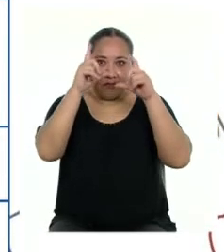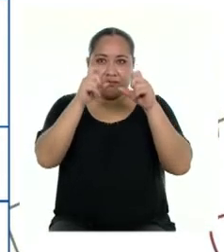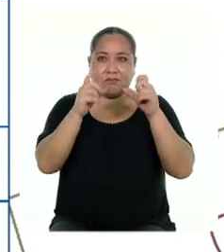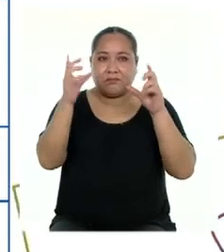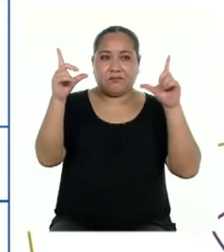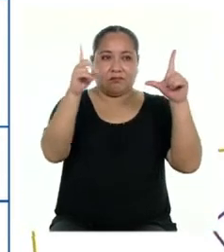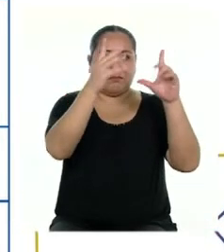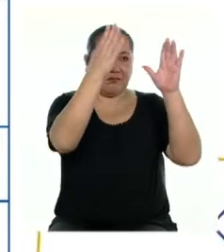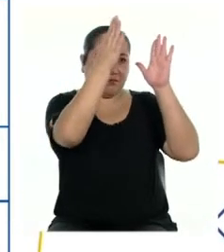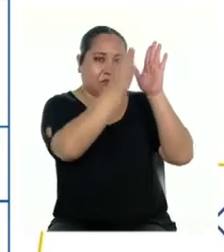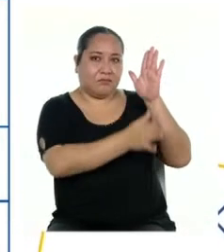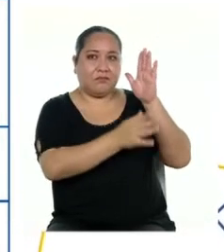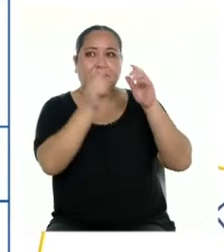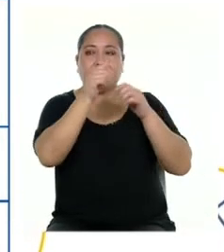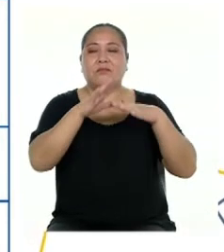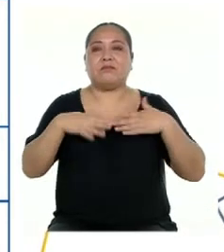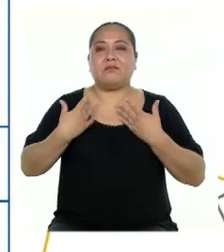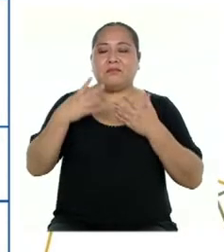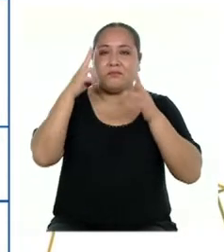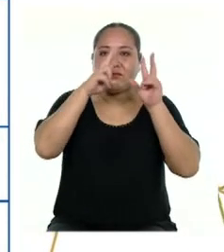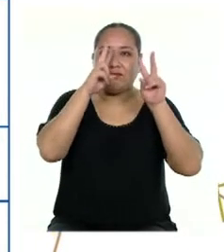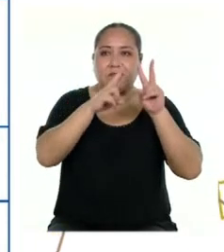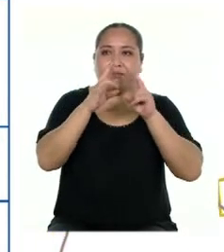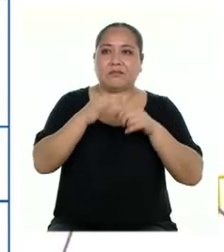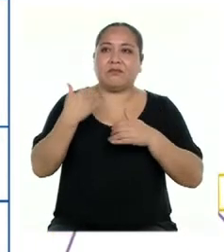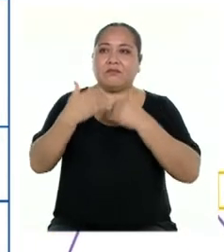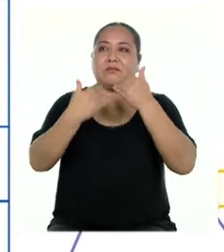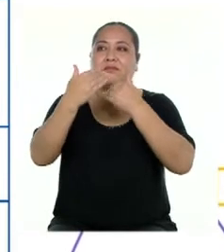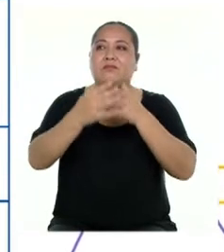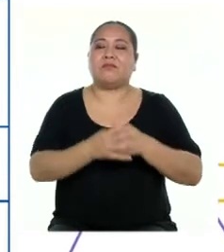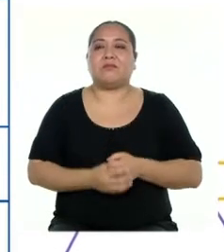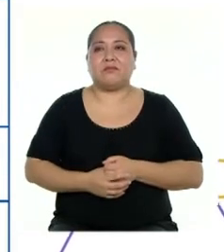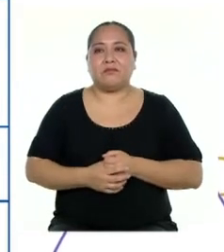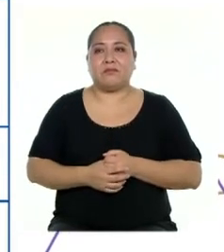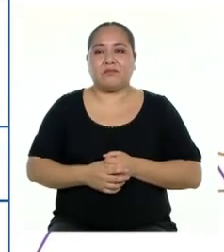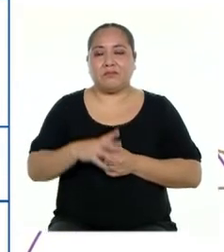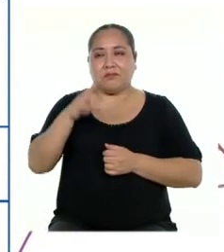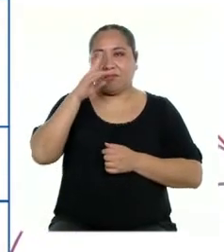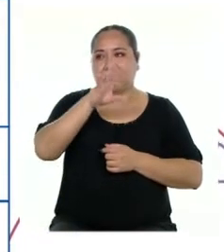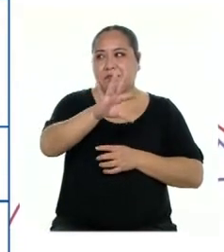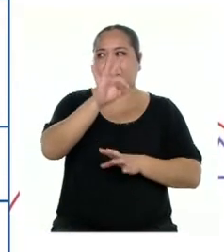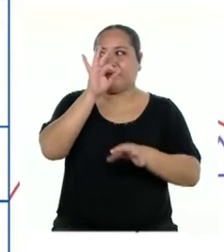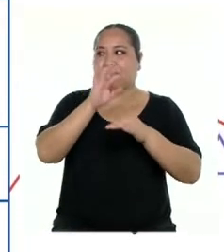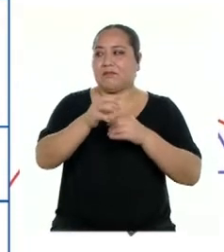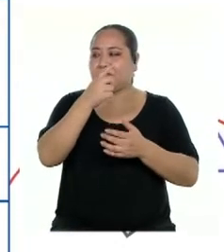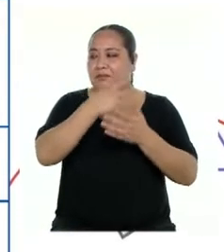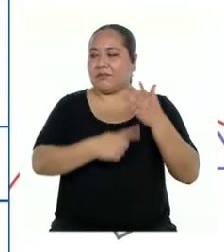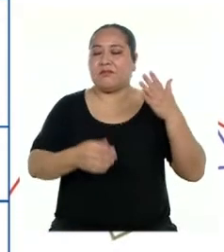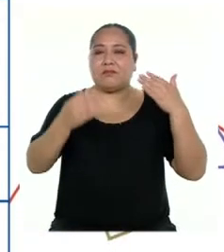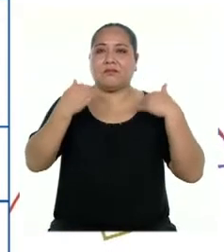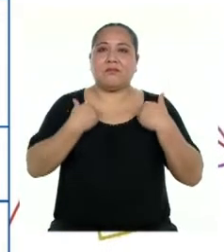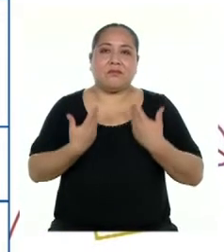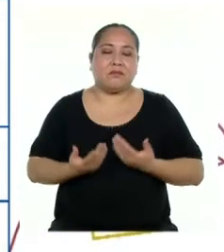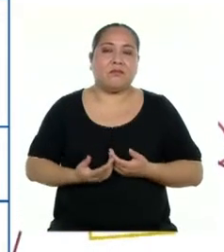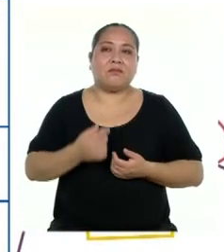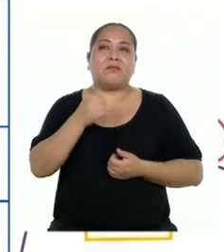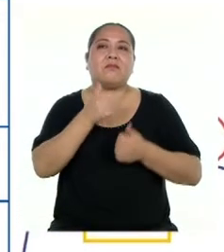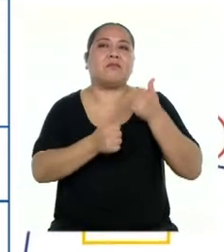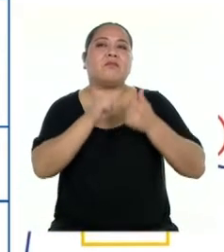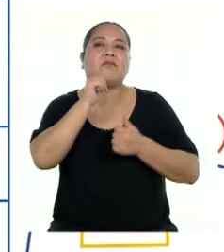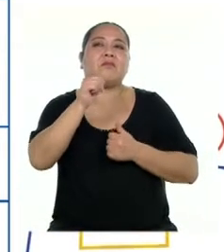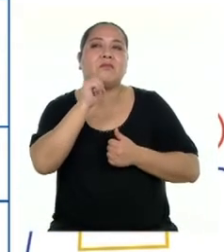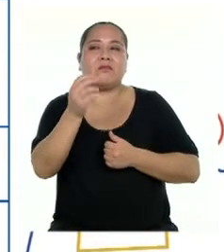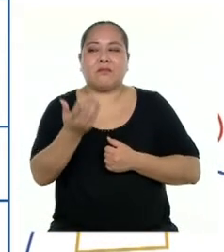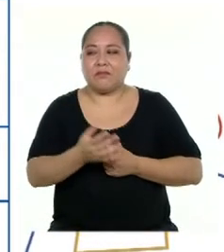a la pantalla. Así podrán evaluar su avance, identificar qué cosas ya tienen y qué les falta.